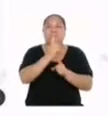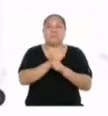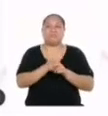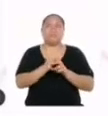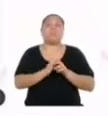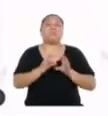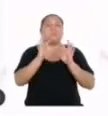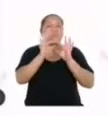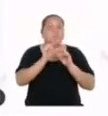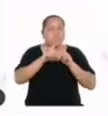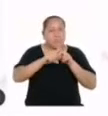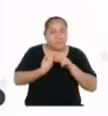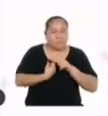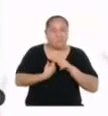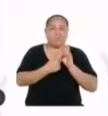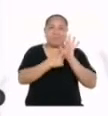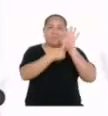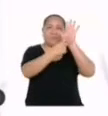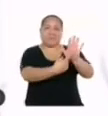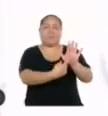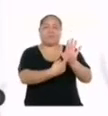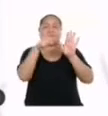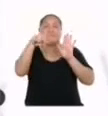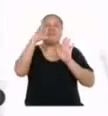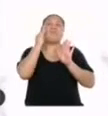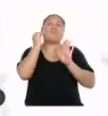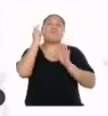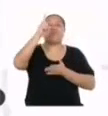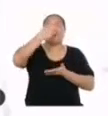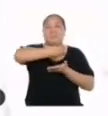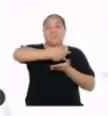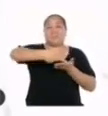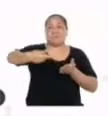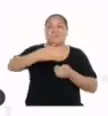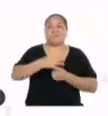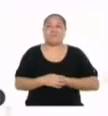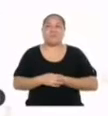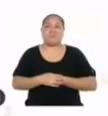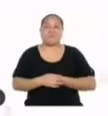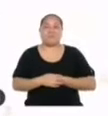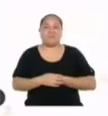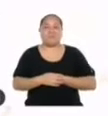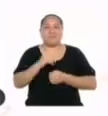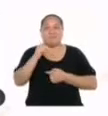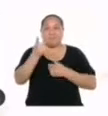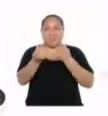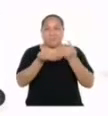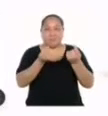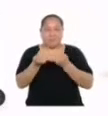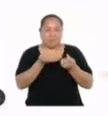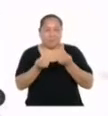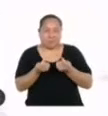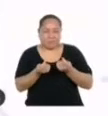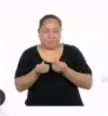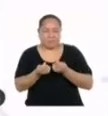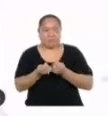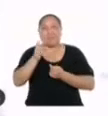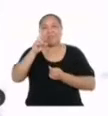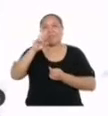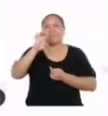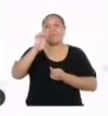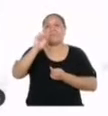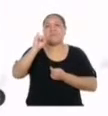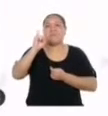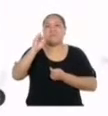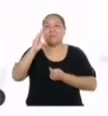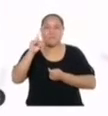Empecemos presentando la experiencia de aprendizaje que vamos a cumplir en estas dos semanas, que es gestionamos residuos sólidos.